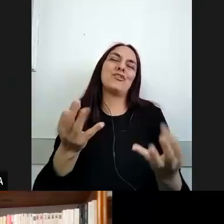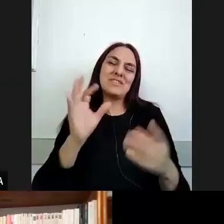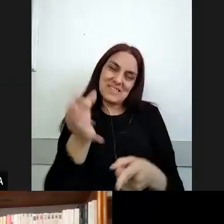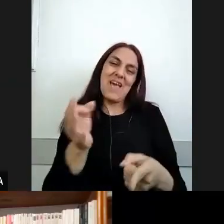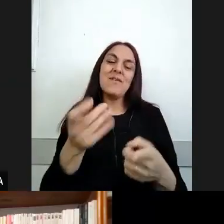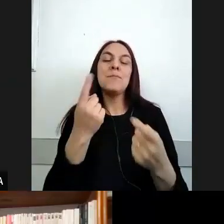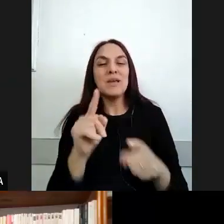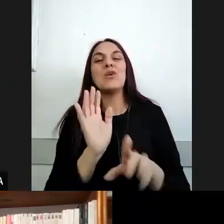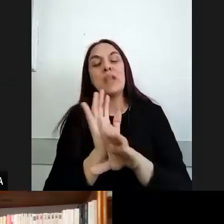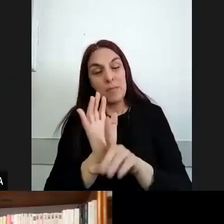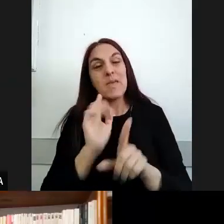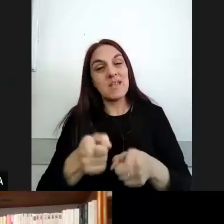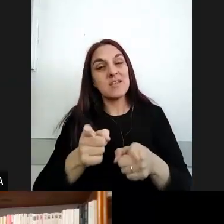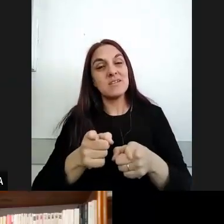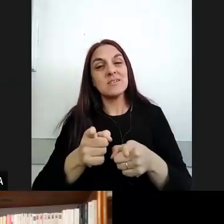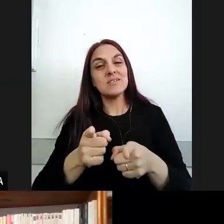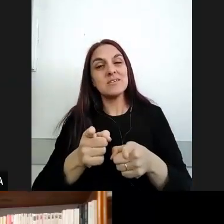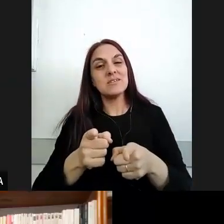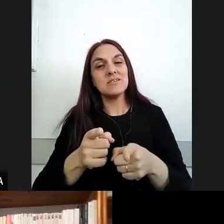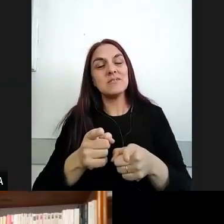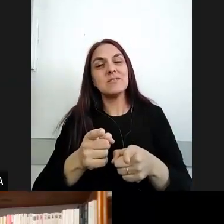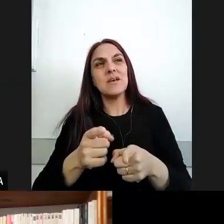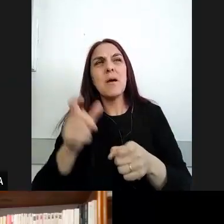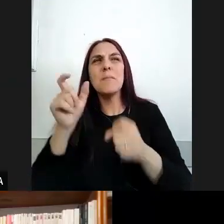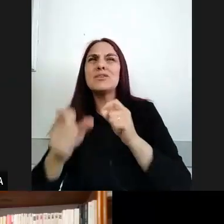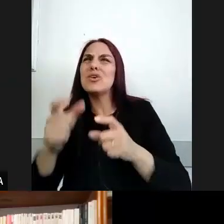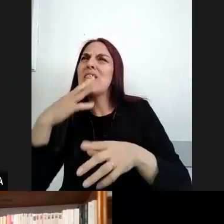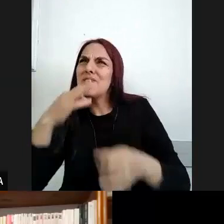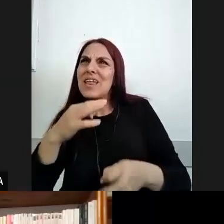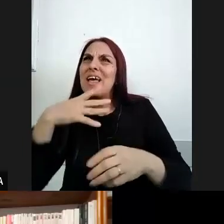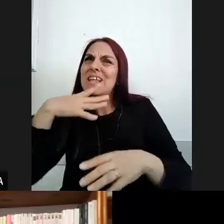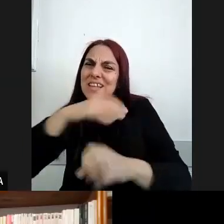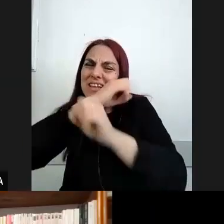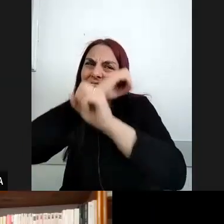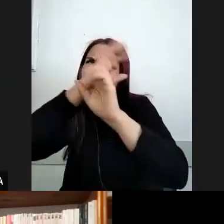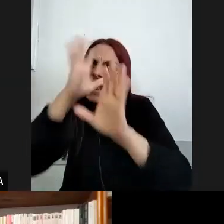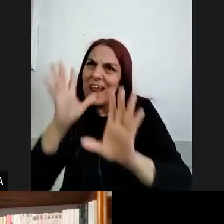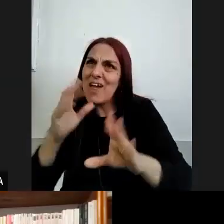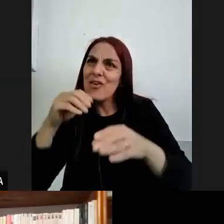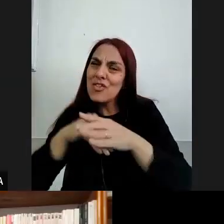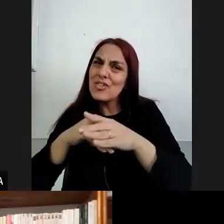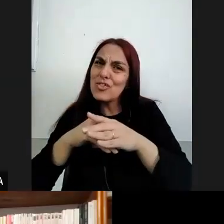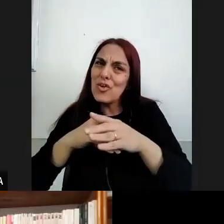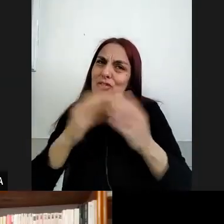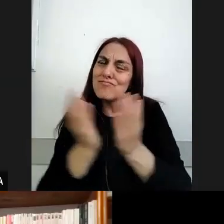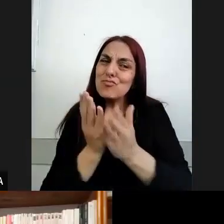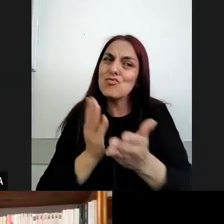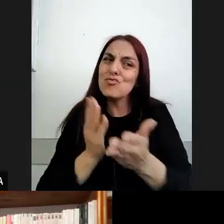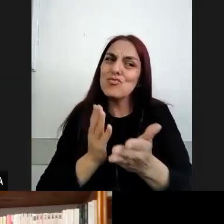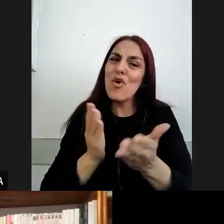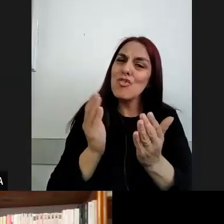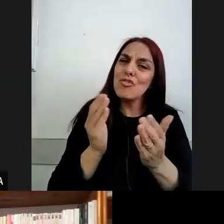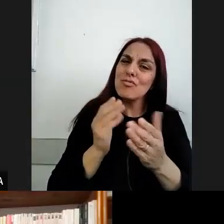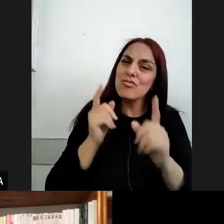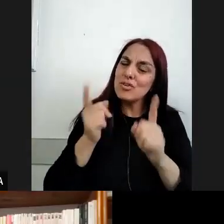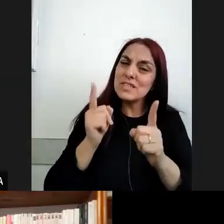es una obviedad no siempre es un registro tan claro en la formación docente poder pensar los distintos